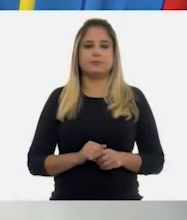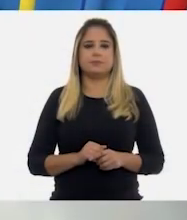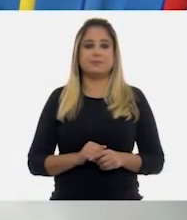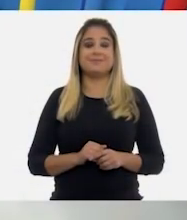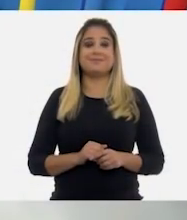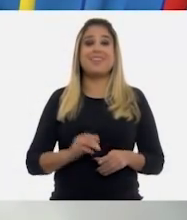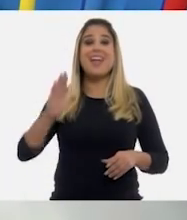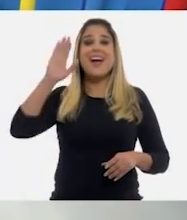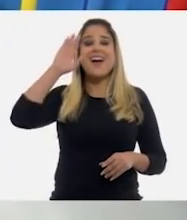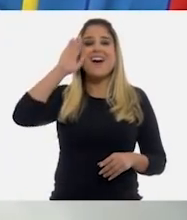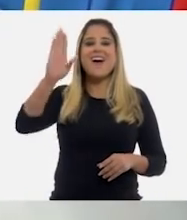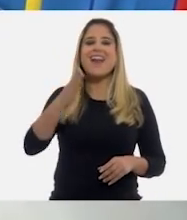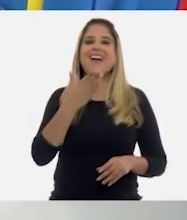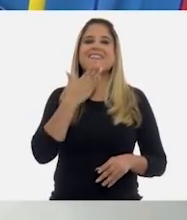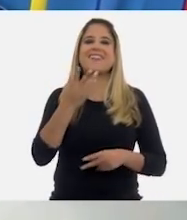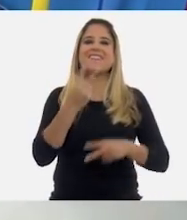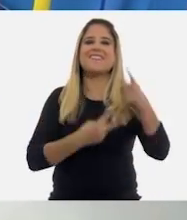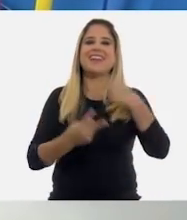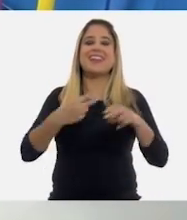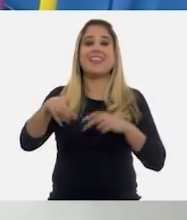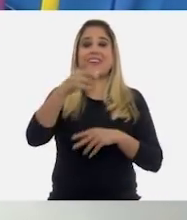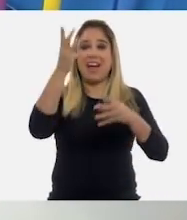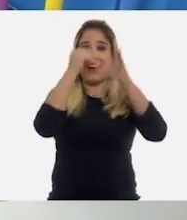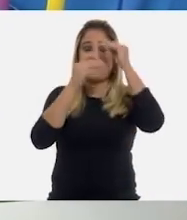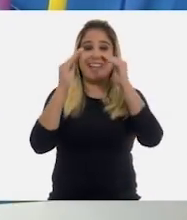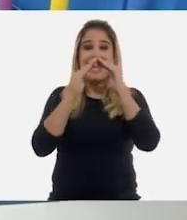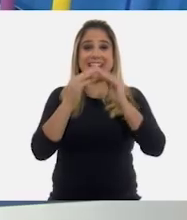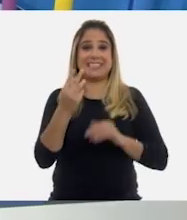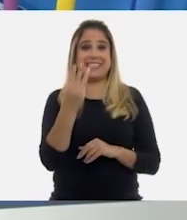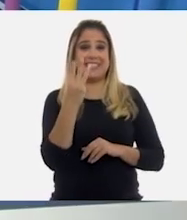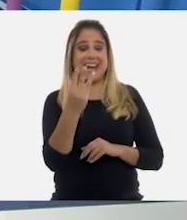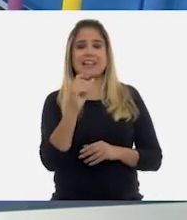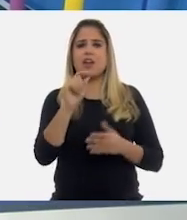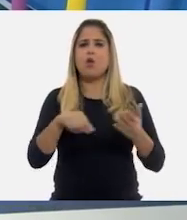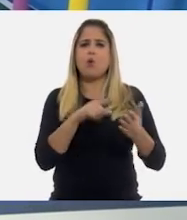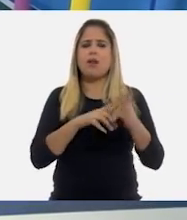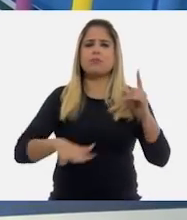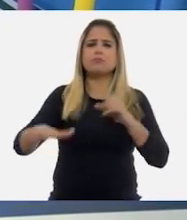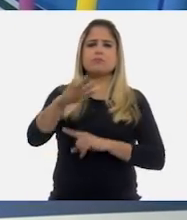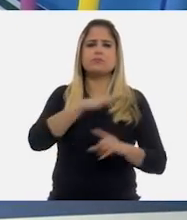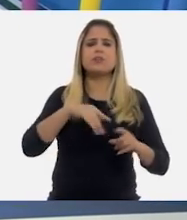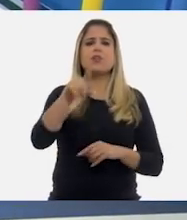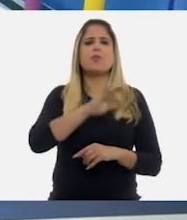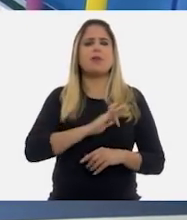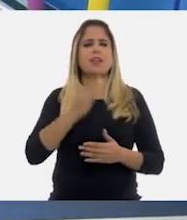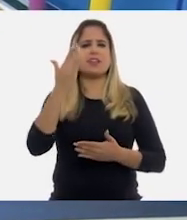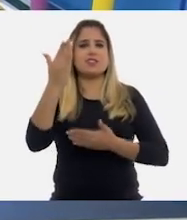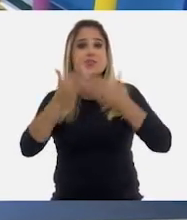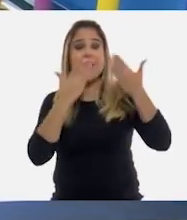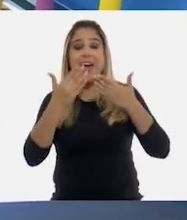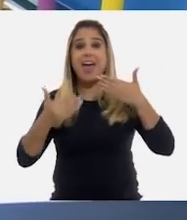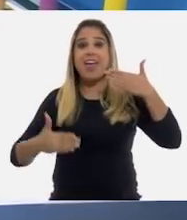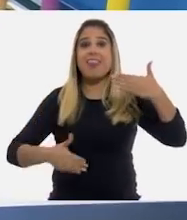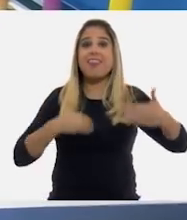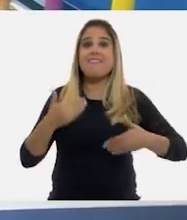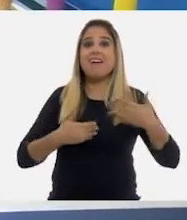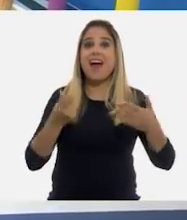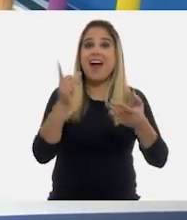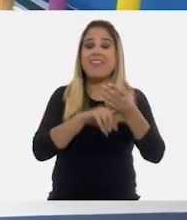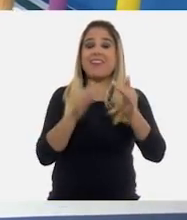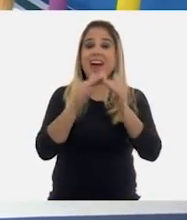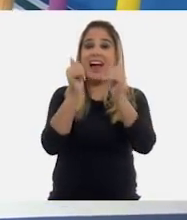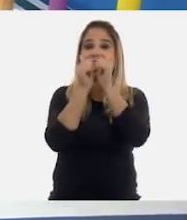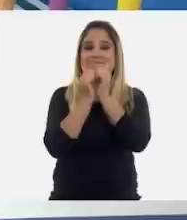¡Hola! Les damos la bienvenida a Aprende en Casa 3, un espacio en el que vamos a poder estudiar y divertirnos desde